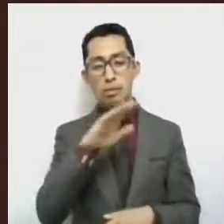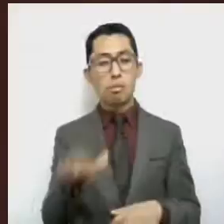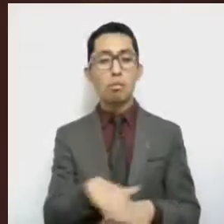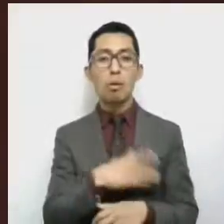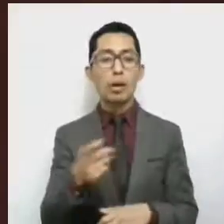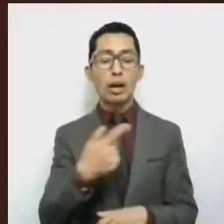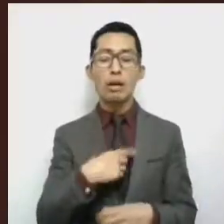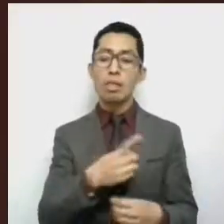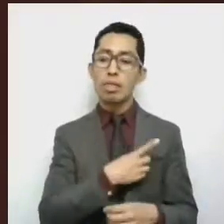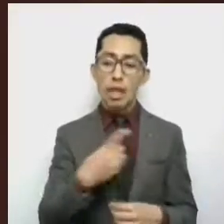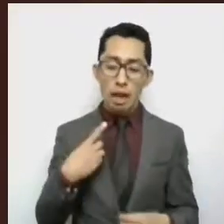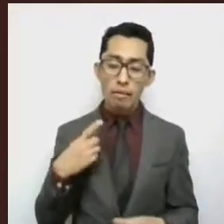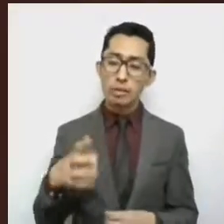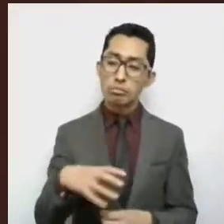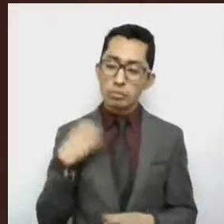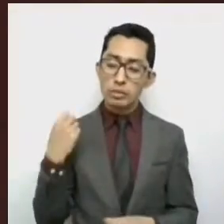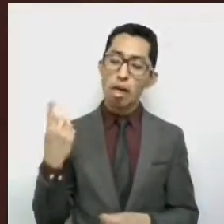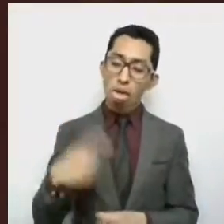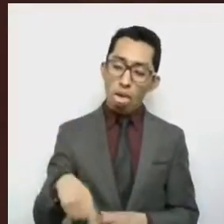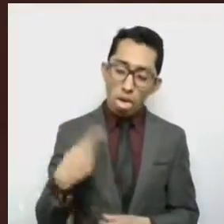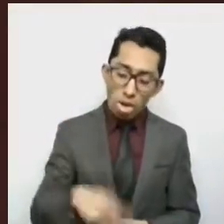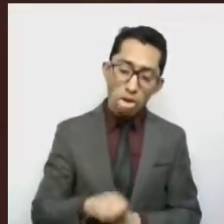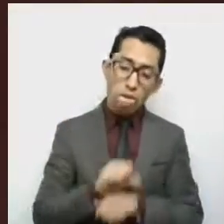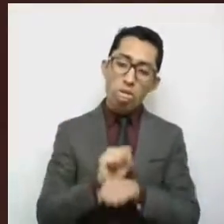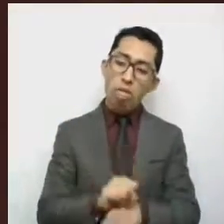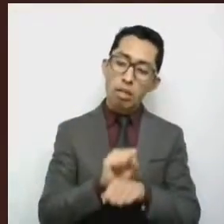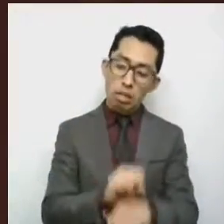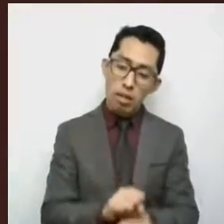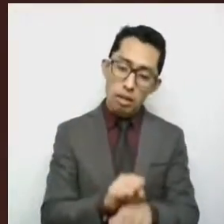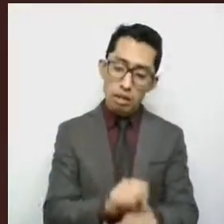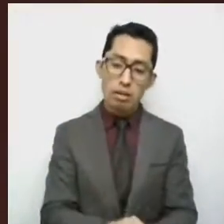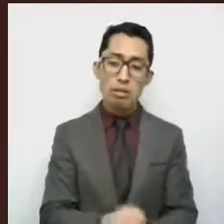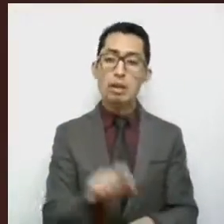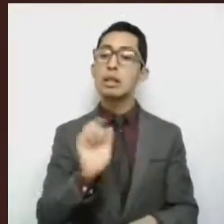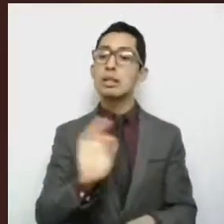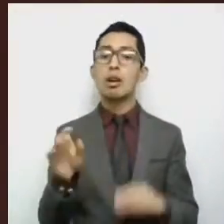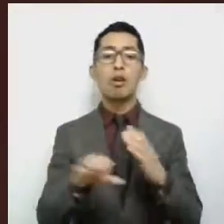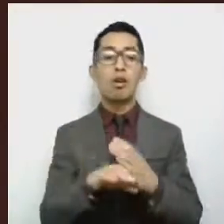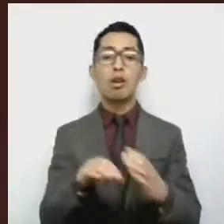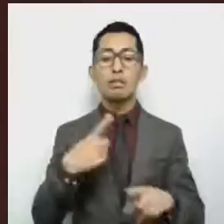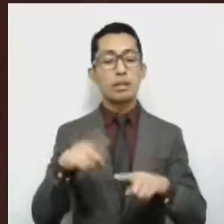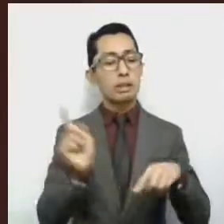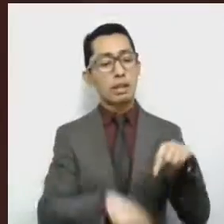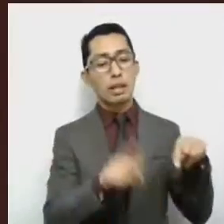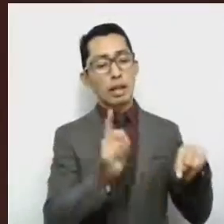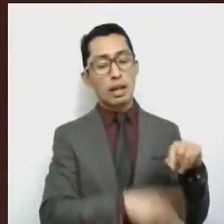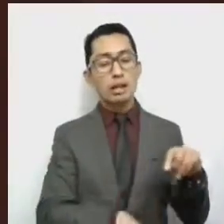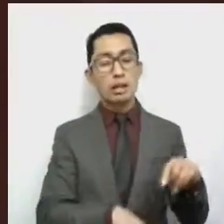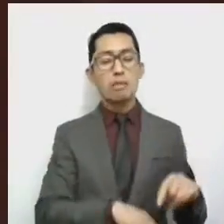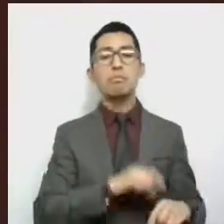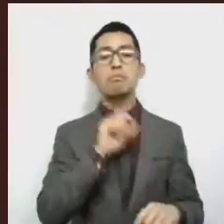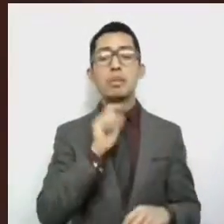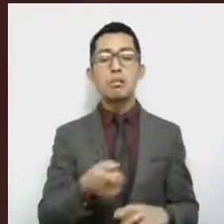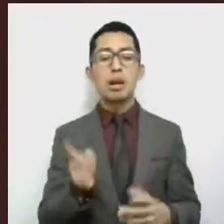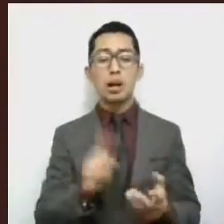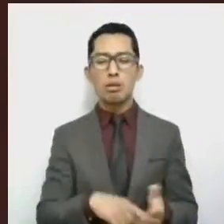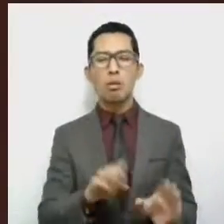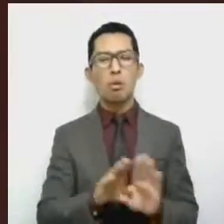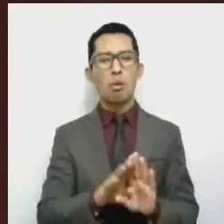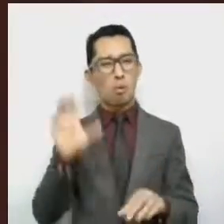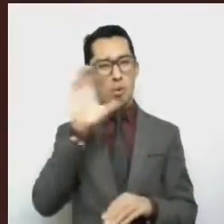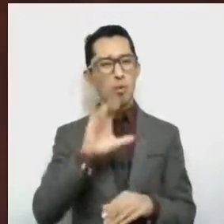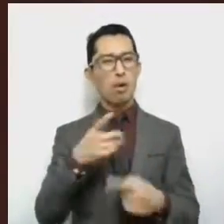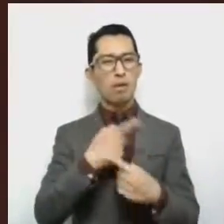sobrevivir a la explotación, dominación, opresión, saqueo, así como su propia resistencia opuesta, su adaptación cultural